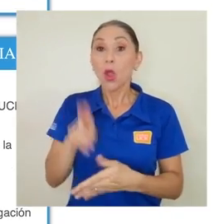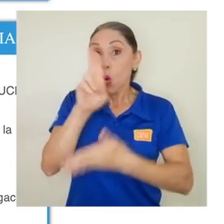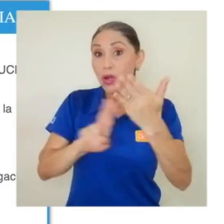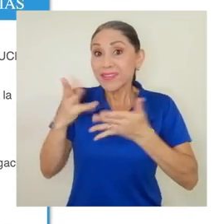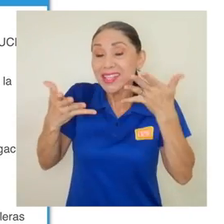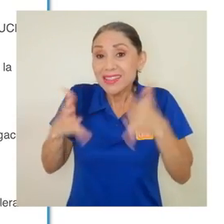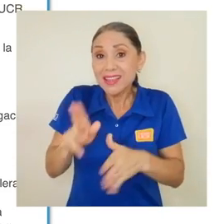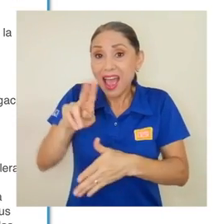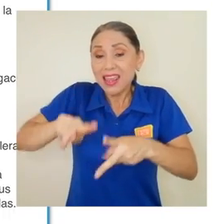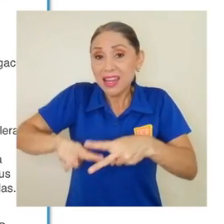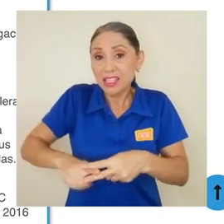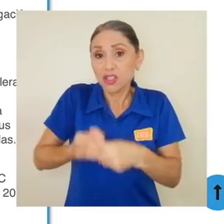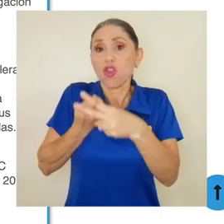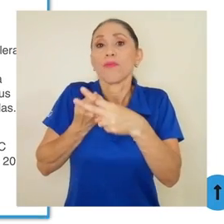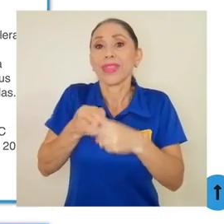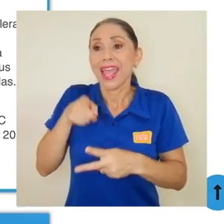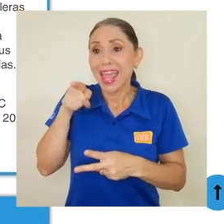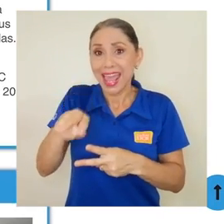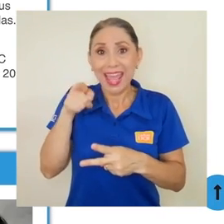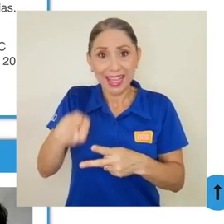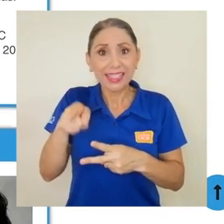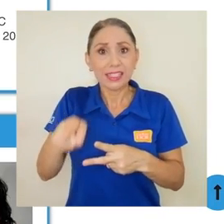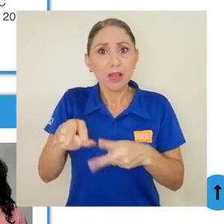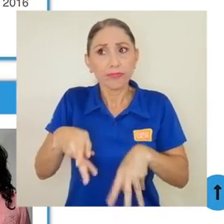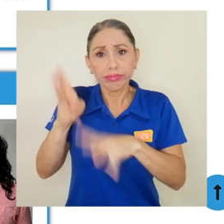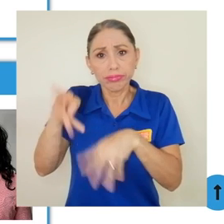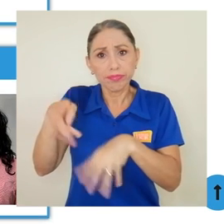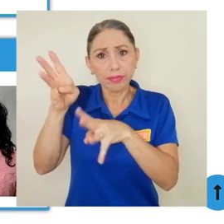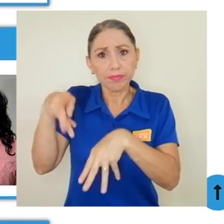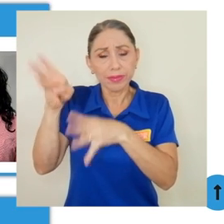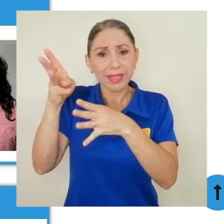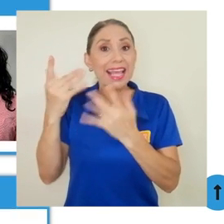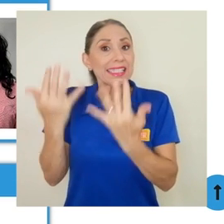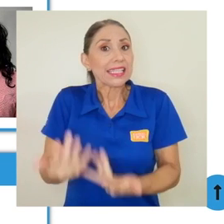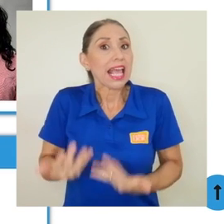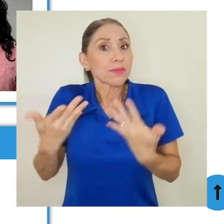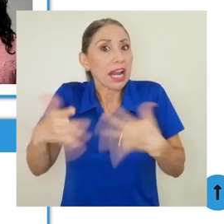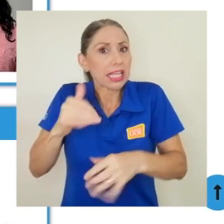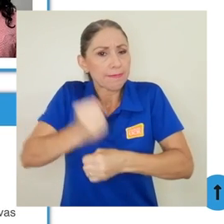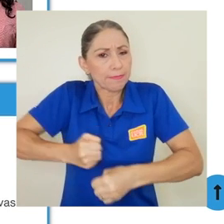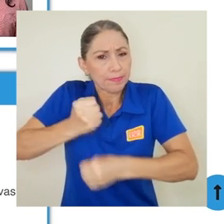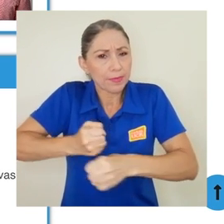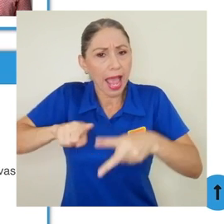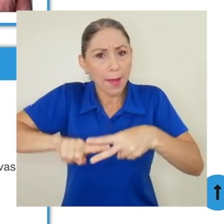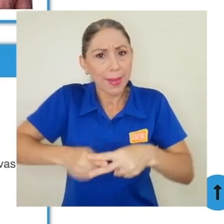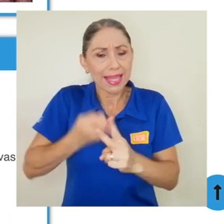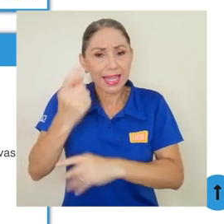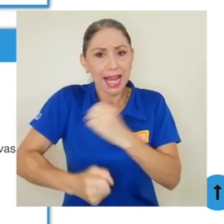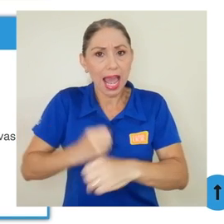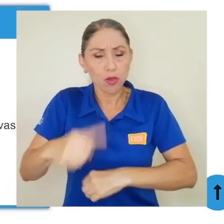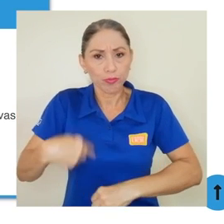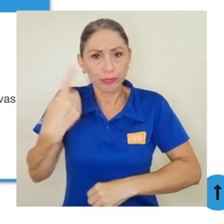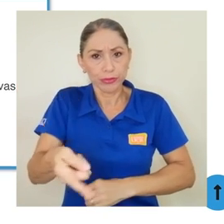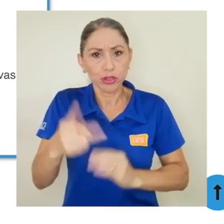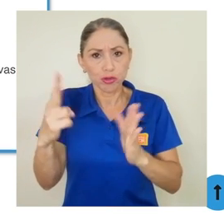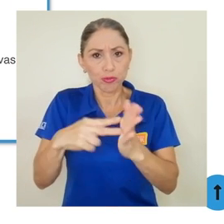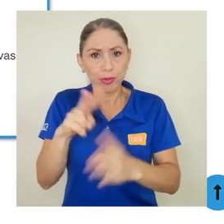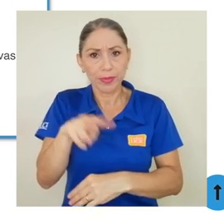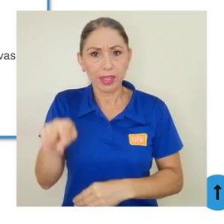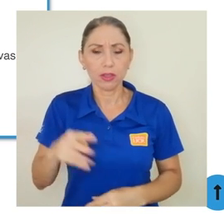universidad ya inició la producción de este espacio digital y se espera que esté en funcionamiento a partir del 2022.